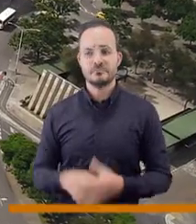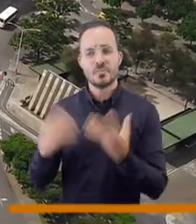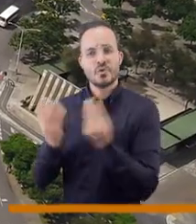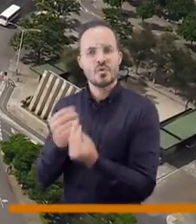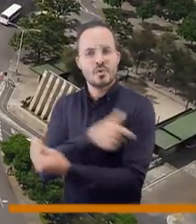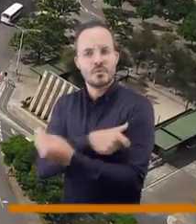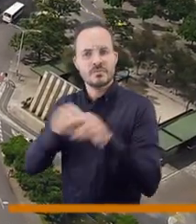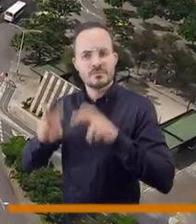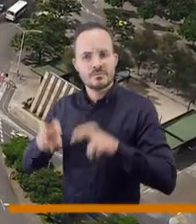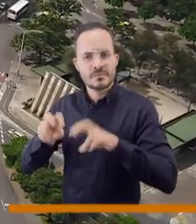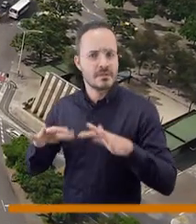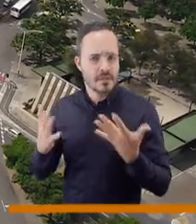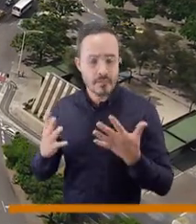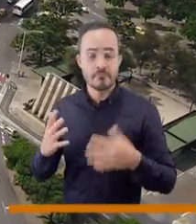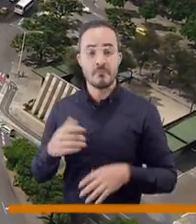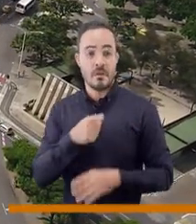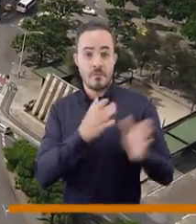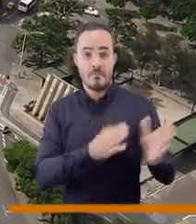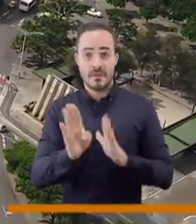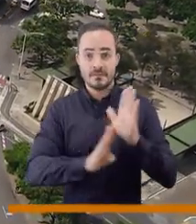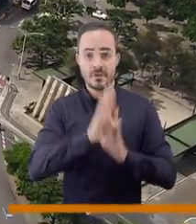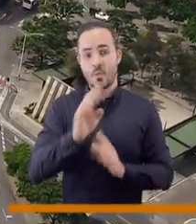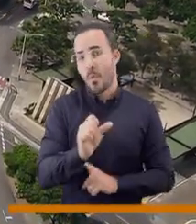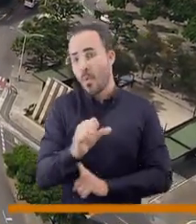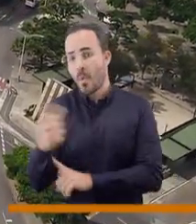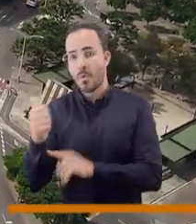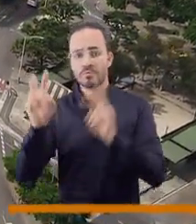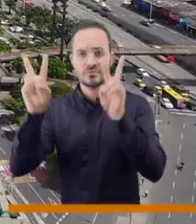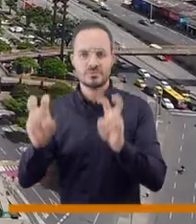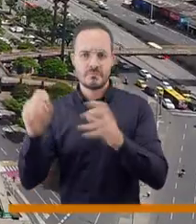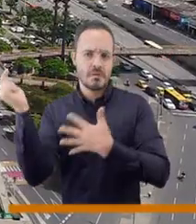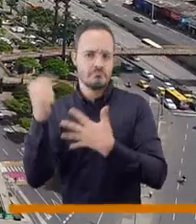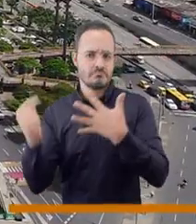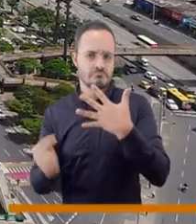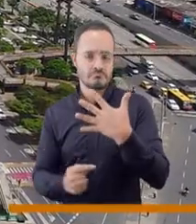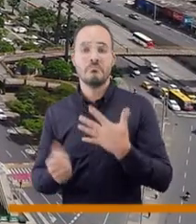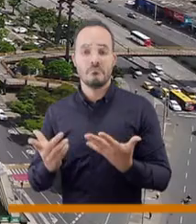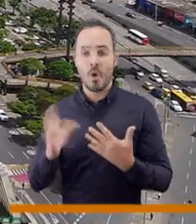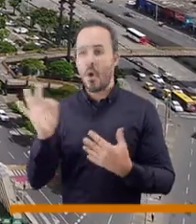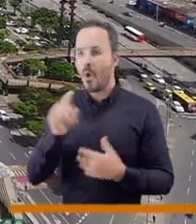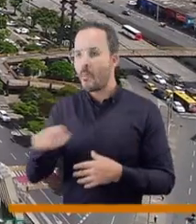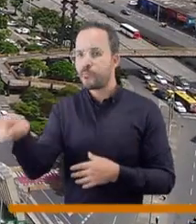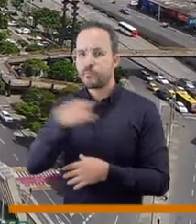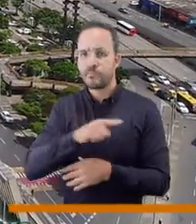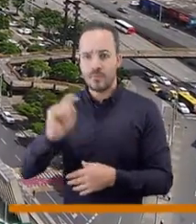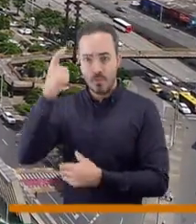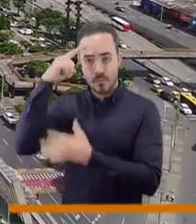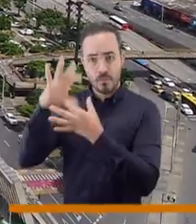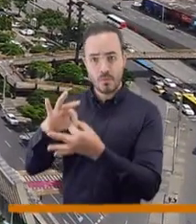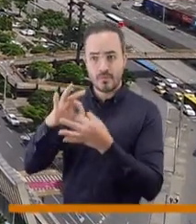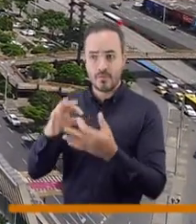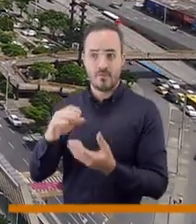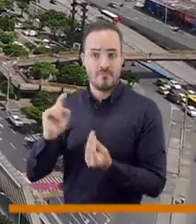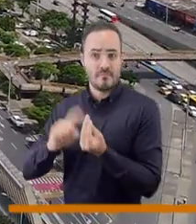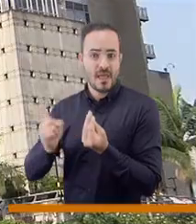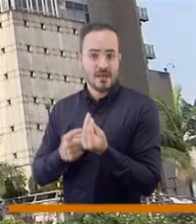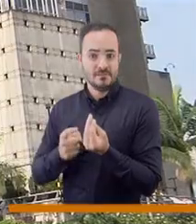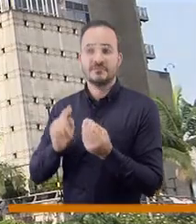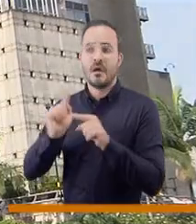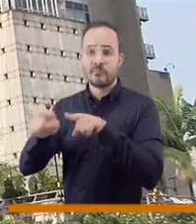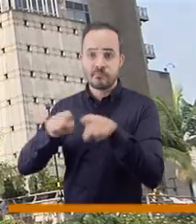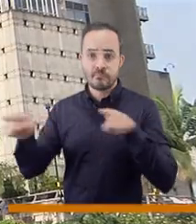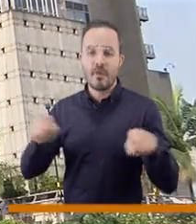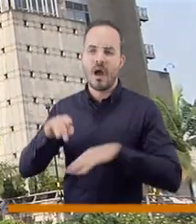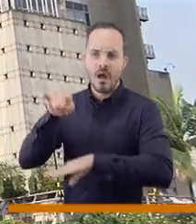Estudia también elementos ambientales no incorporados al Plan de Desarrollo y la enajenación de bienes públicos como es el caso de